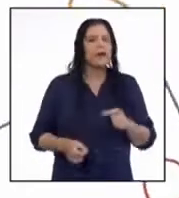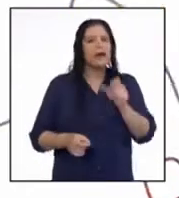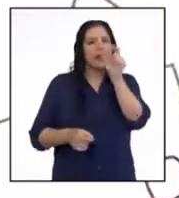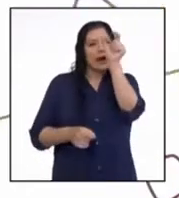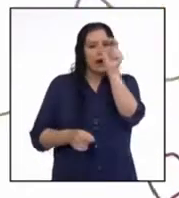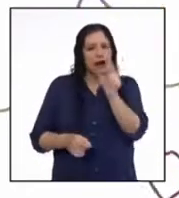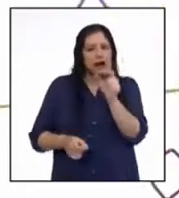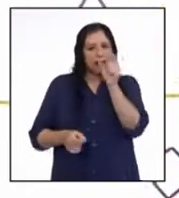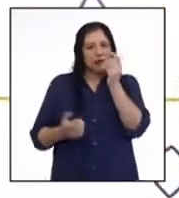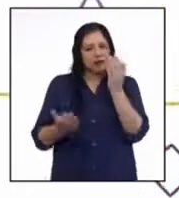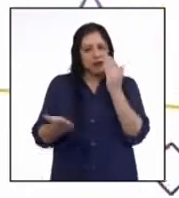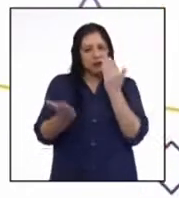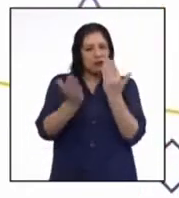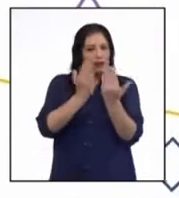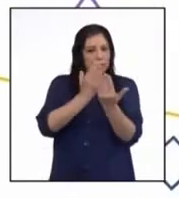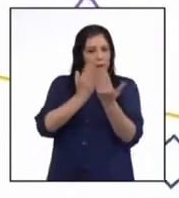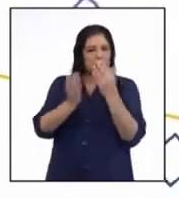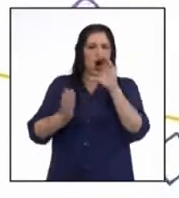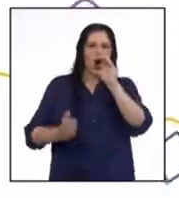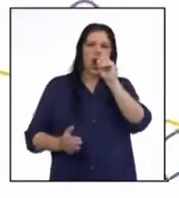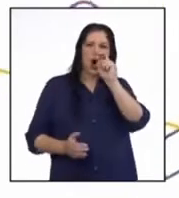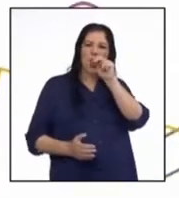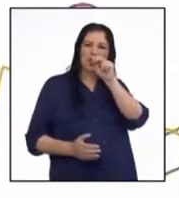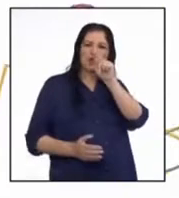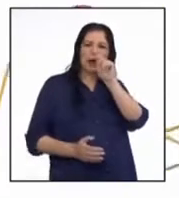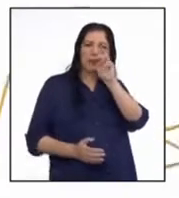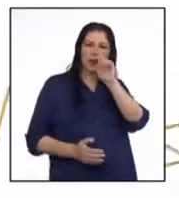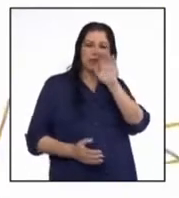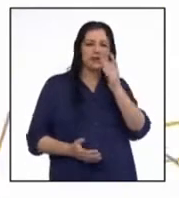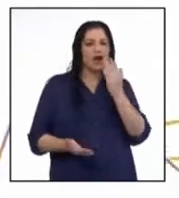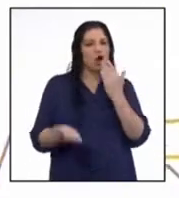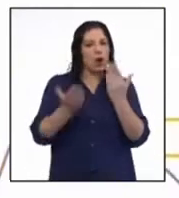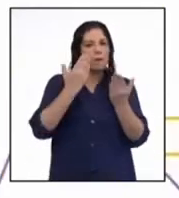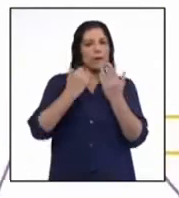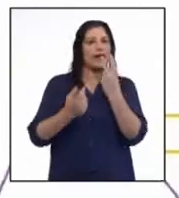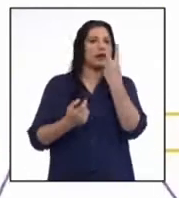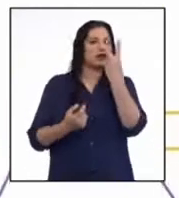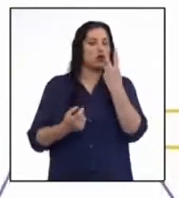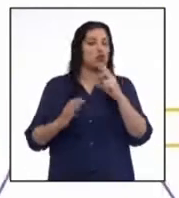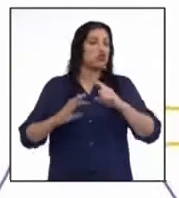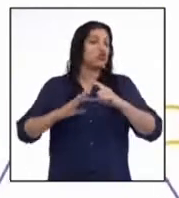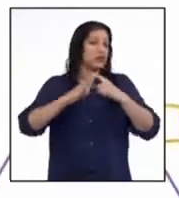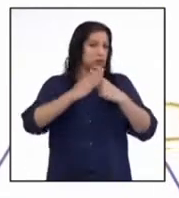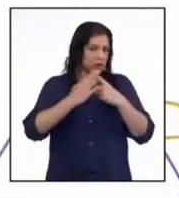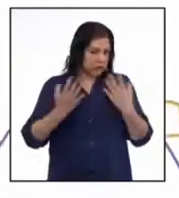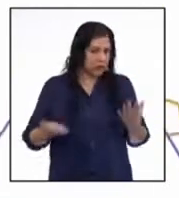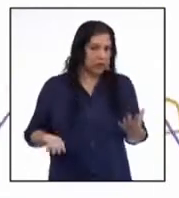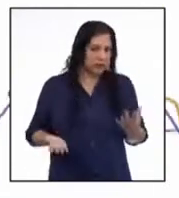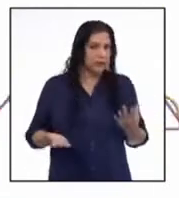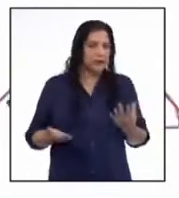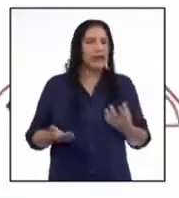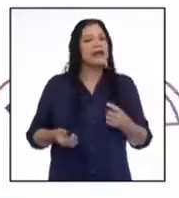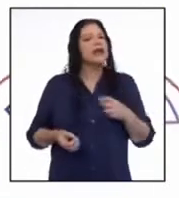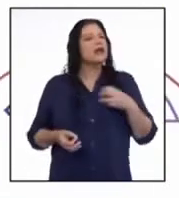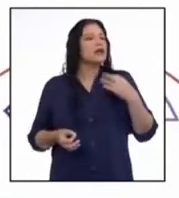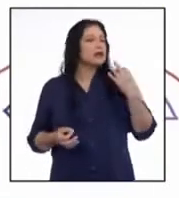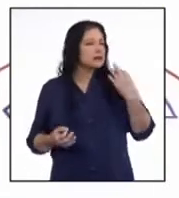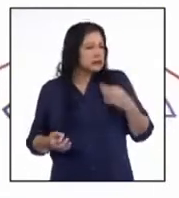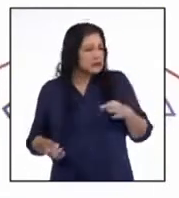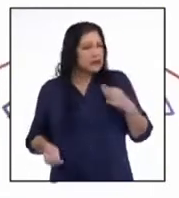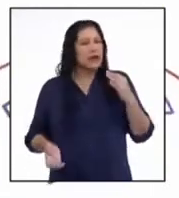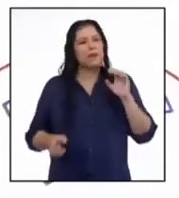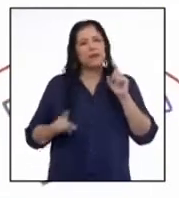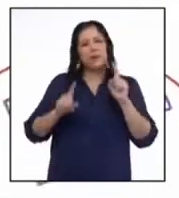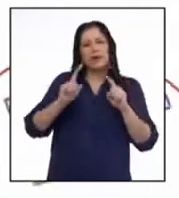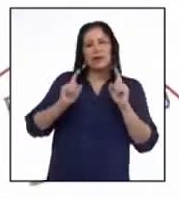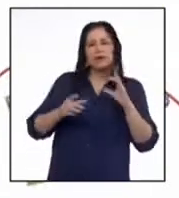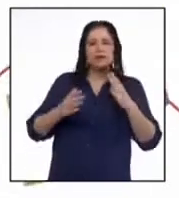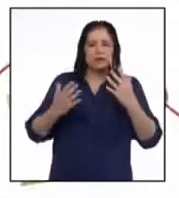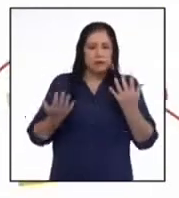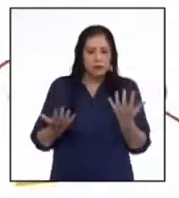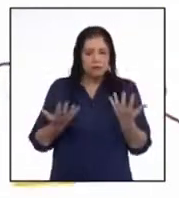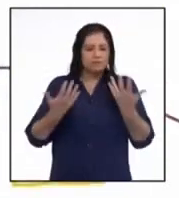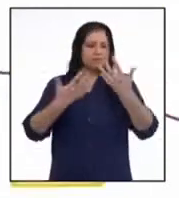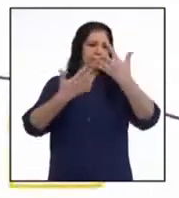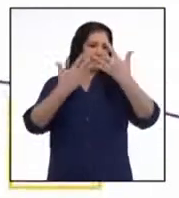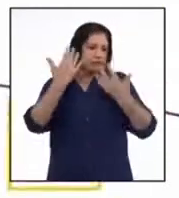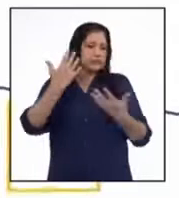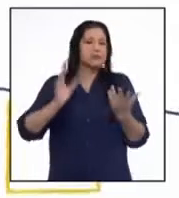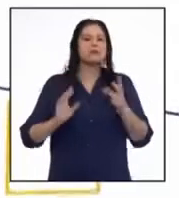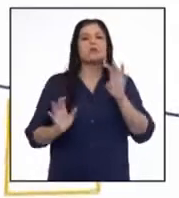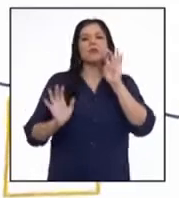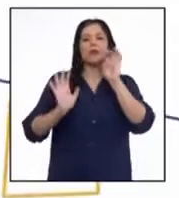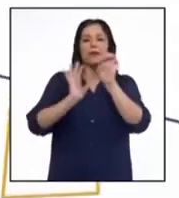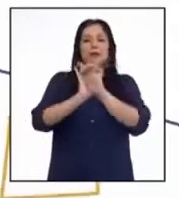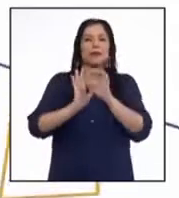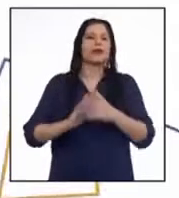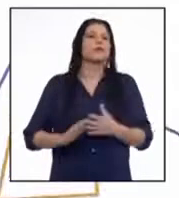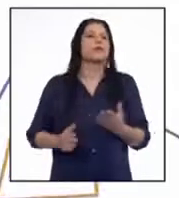barras contrapuestas es un gráfico que compara dos situaciones que por lo general se contraponen. Por